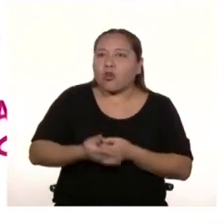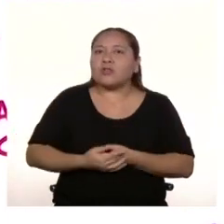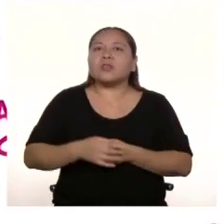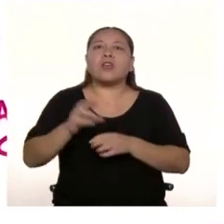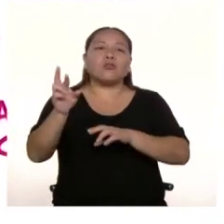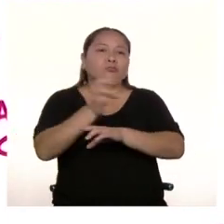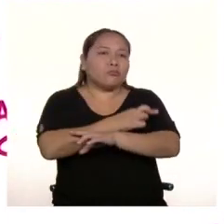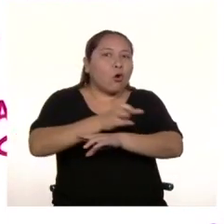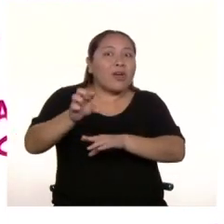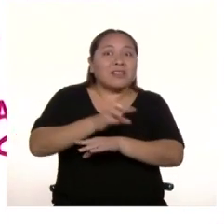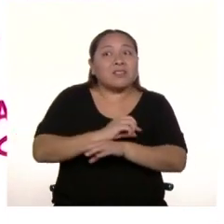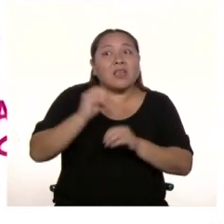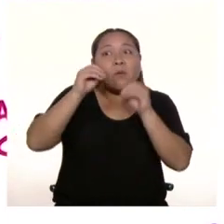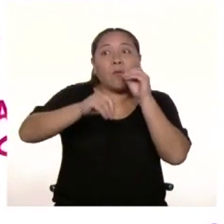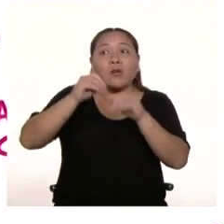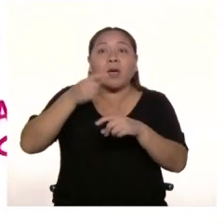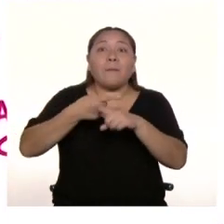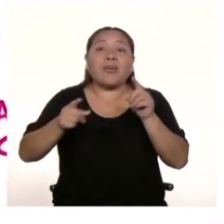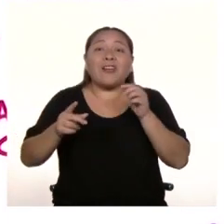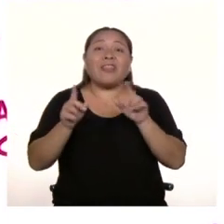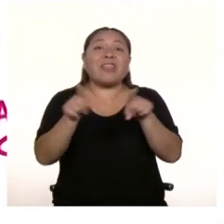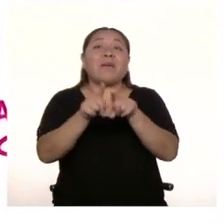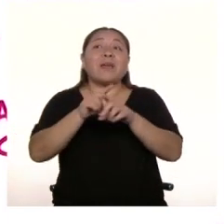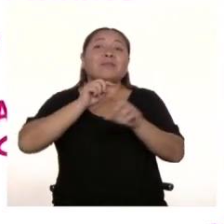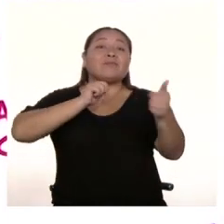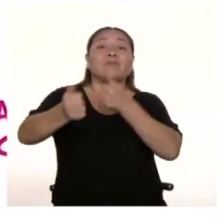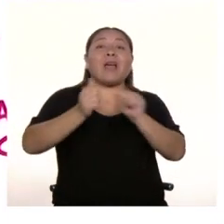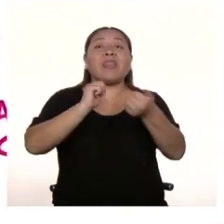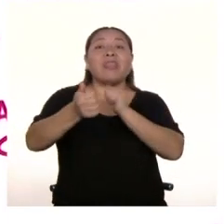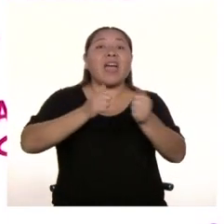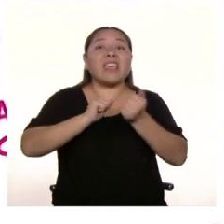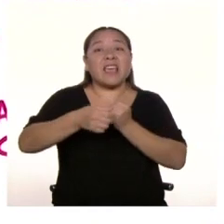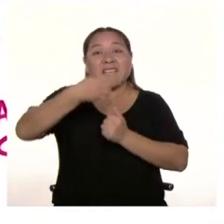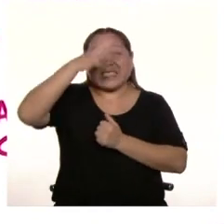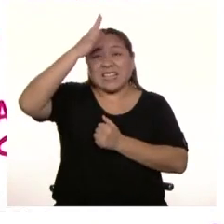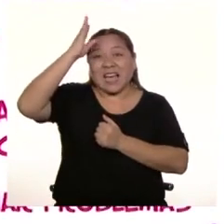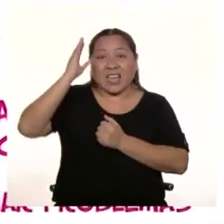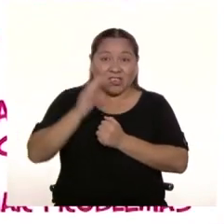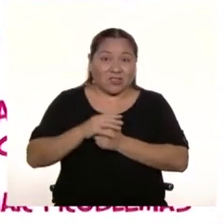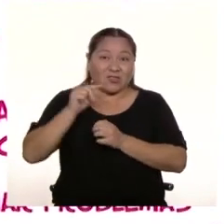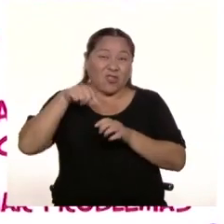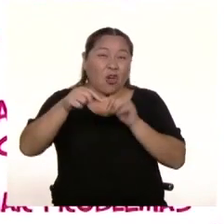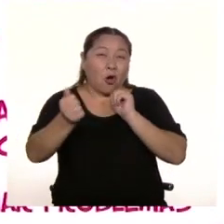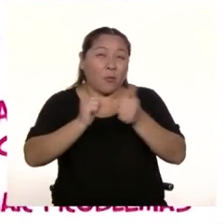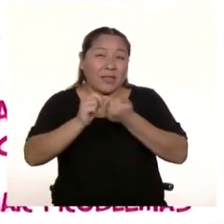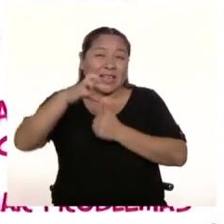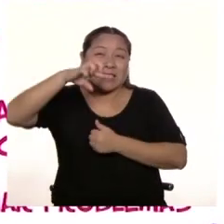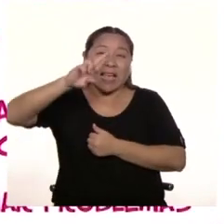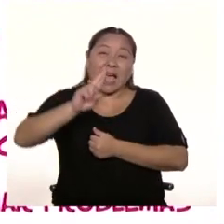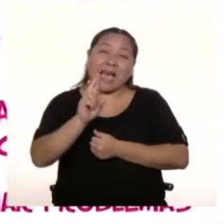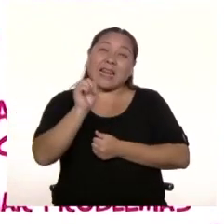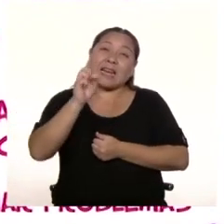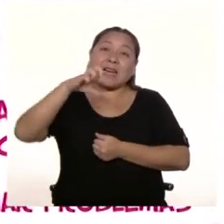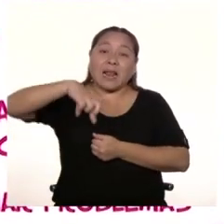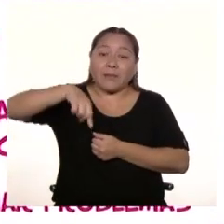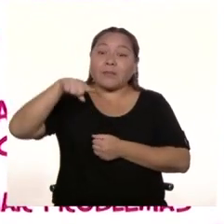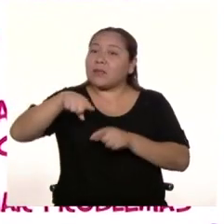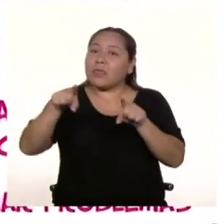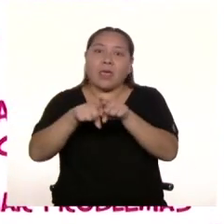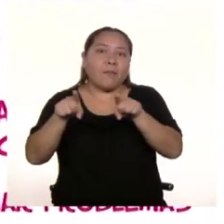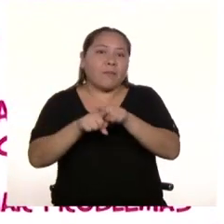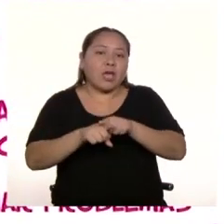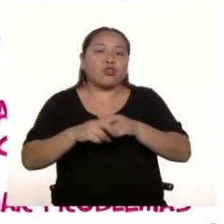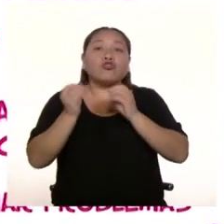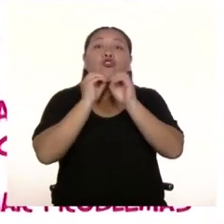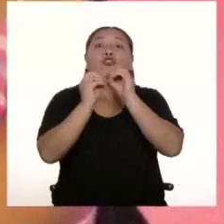cadencia, pero sobre todo por las batallas de gallos. Tal y como con el baile, se convirtió en una manera de solucionar problemas entre